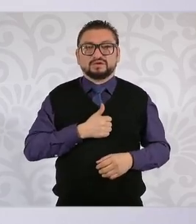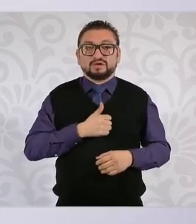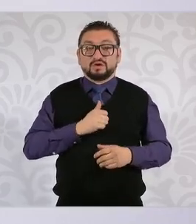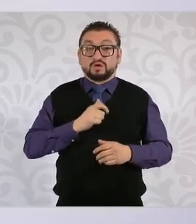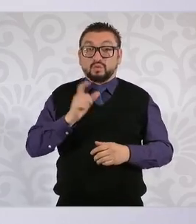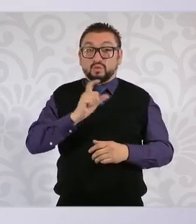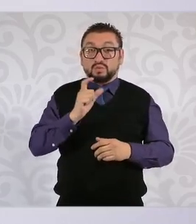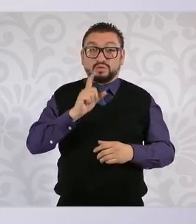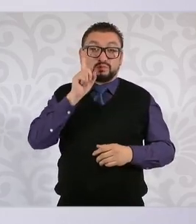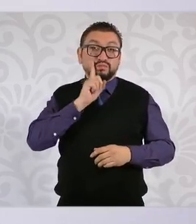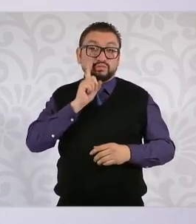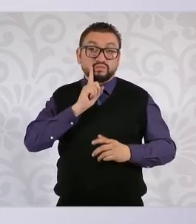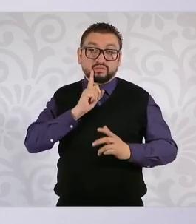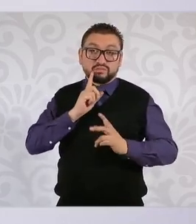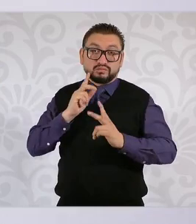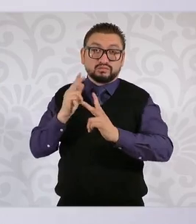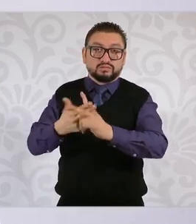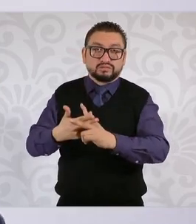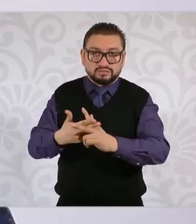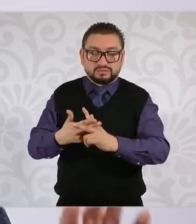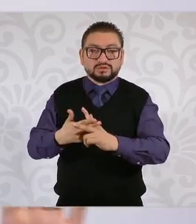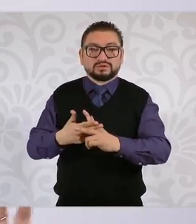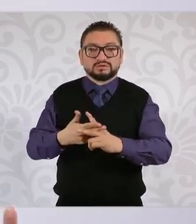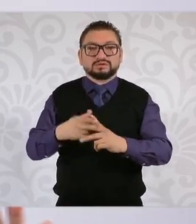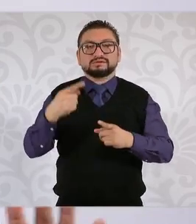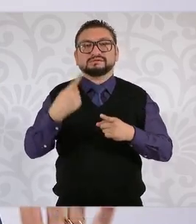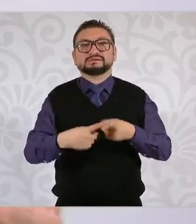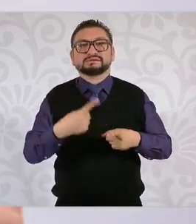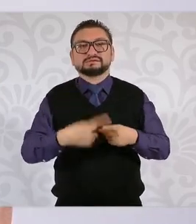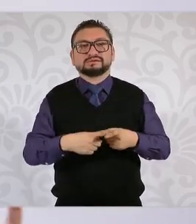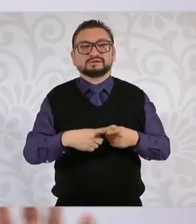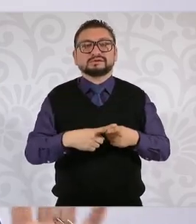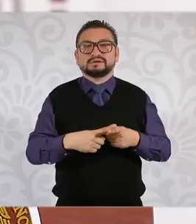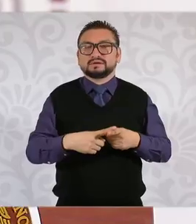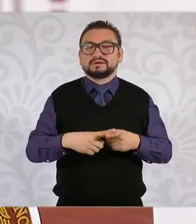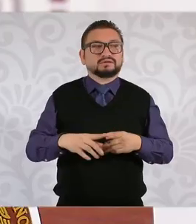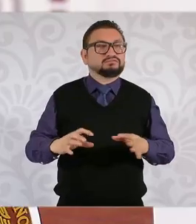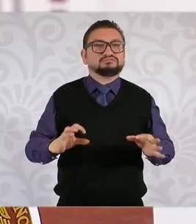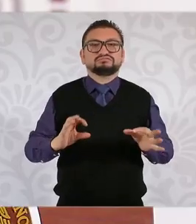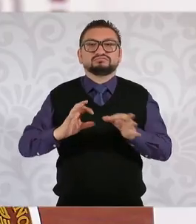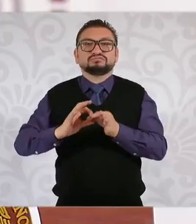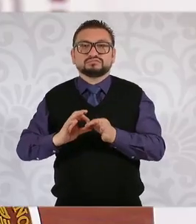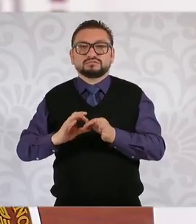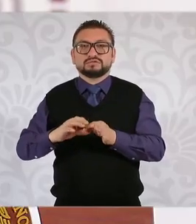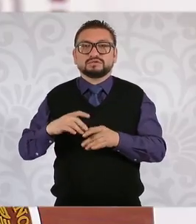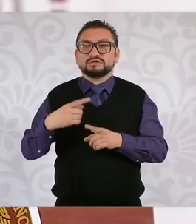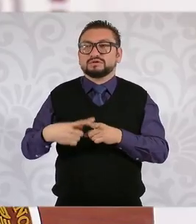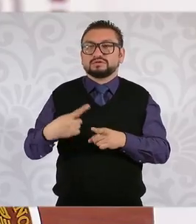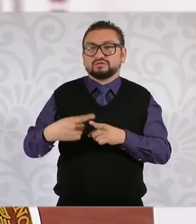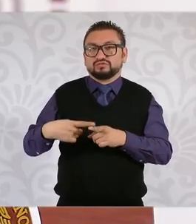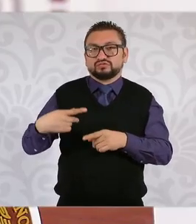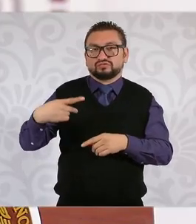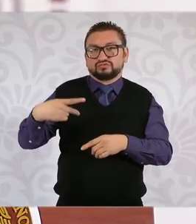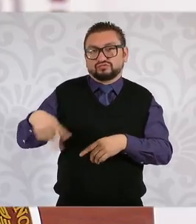homicida en la mayoría de los casos estaba vinculado con alguien relacionado con la mujer